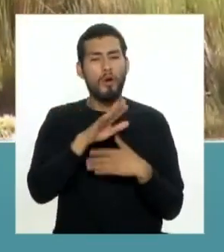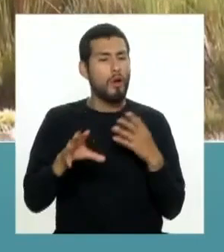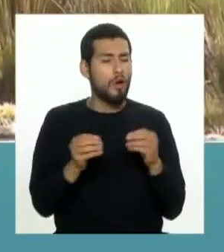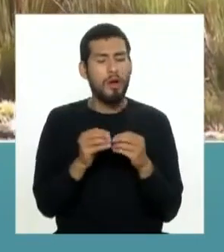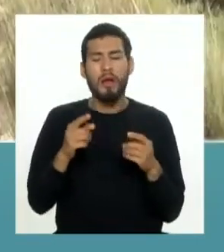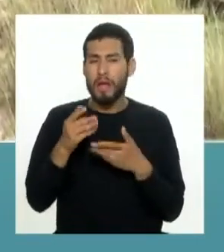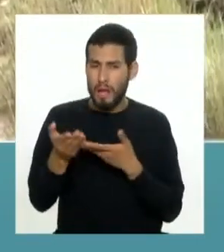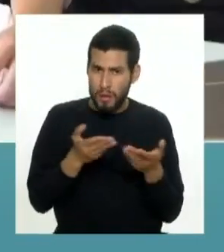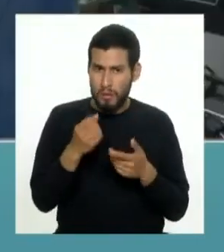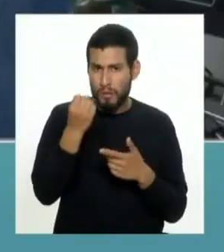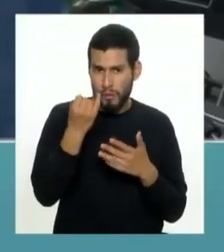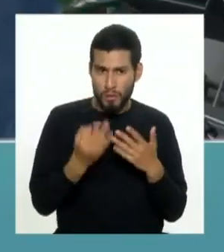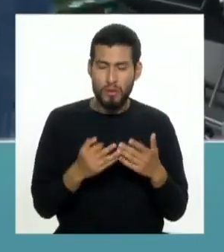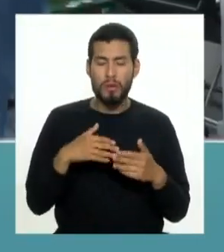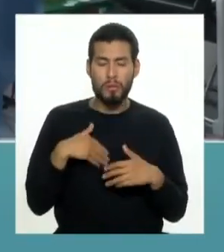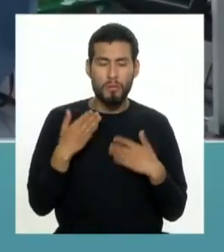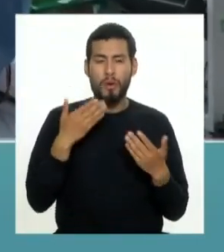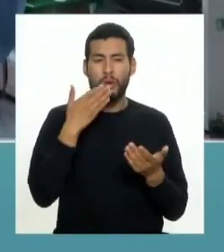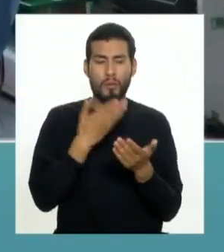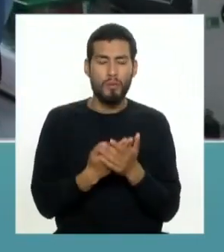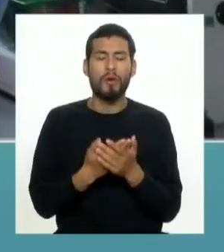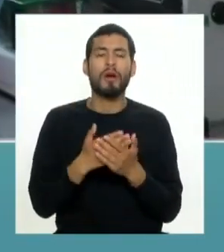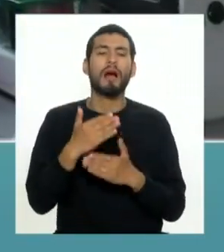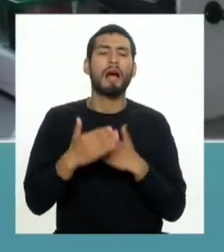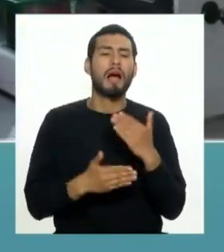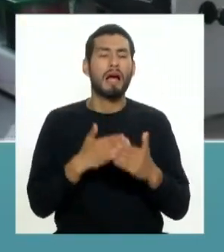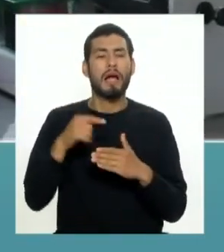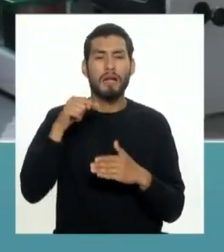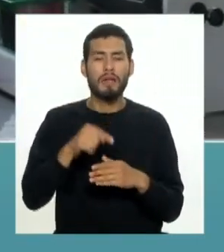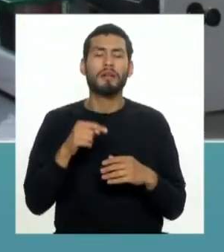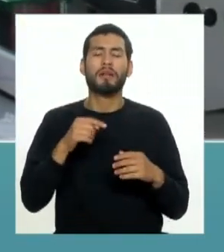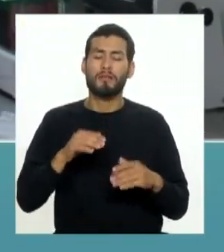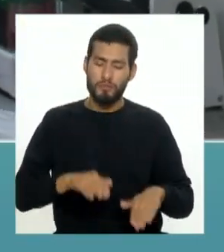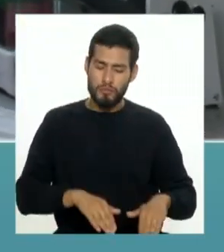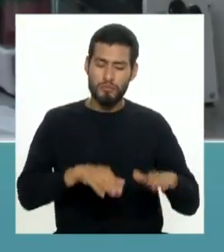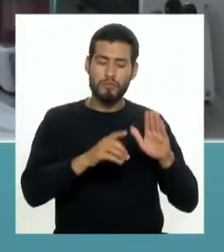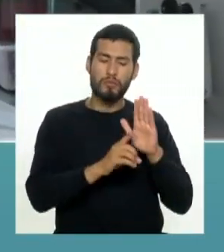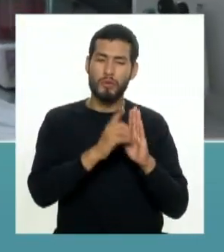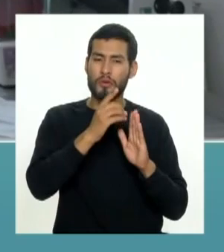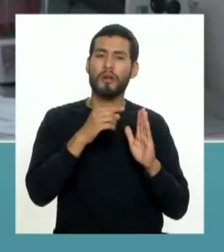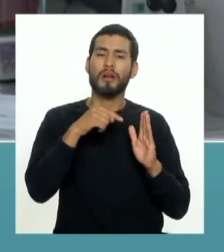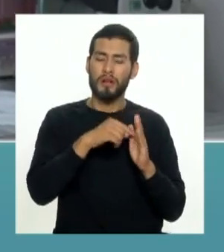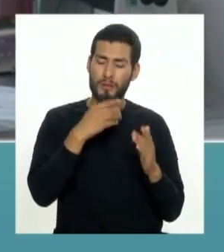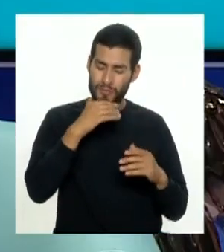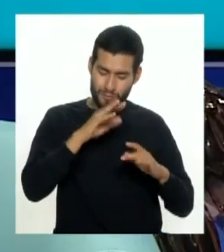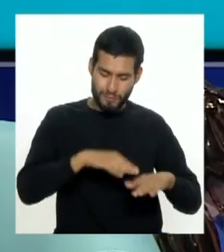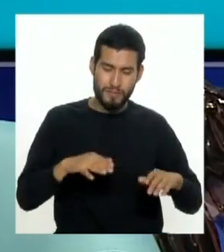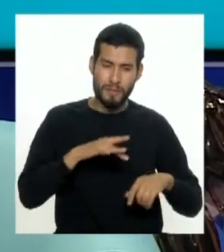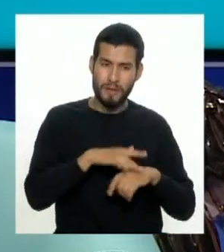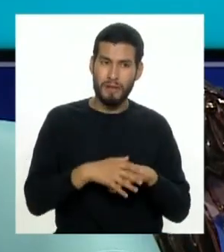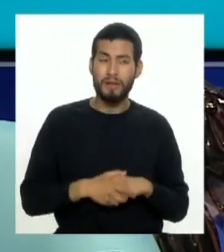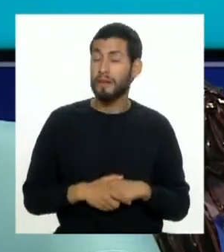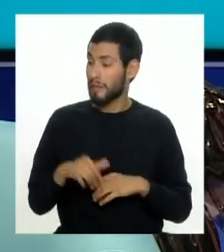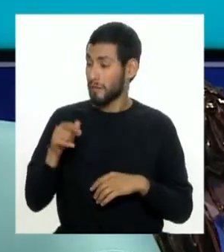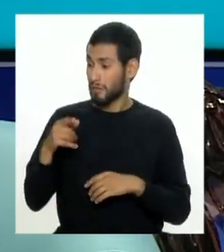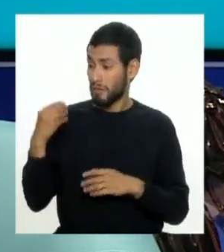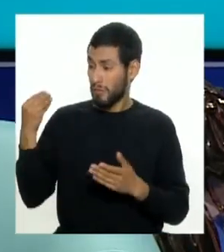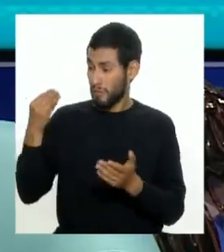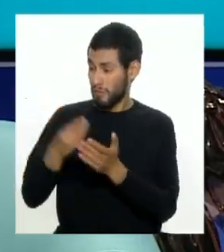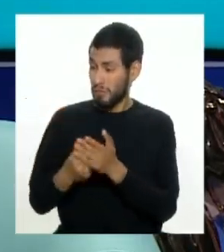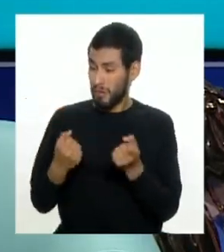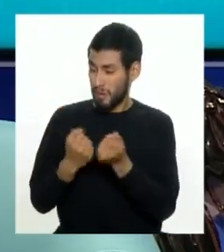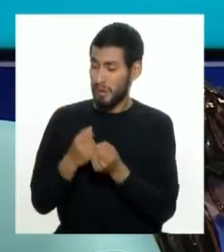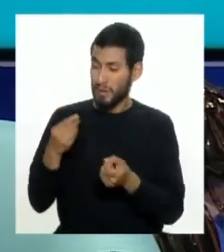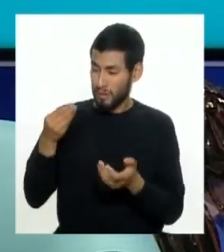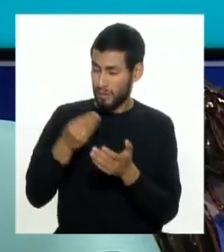paquete de servicios y así asegurar un desarrollo infantil temprano en las mejores condiciones y además estamos hablando de una inversión lo que se